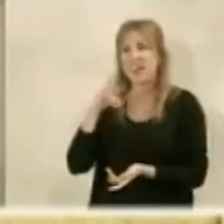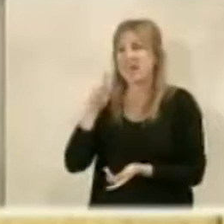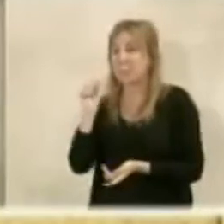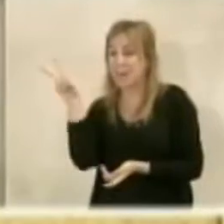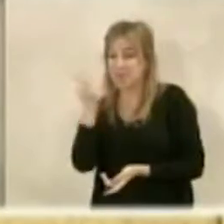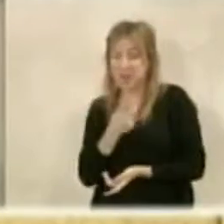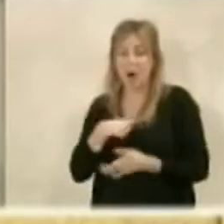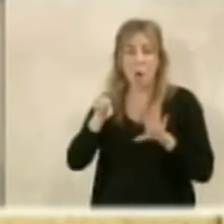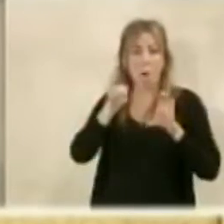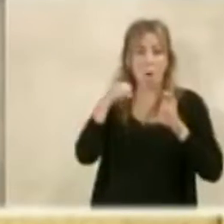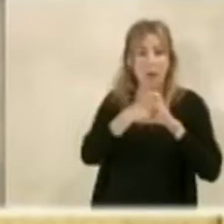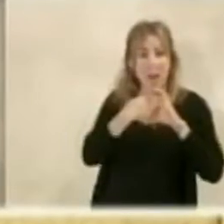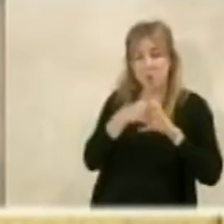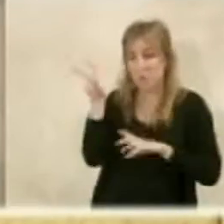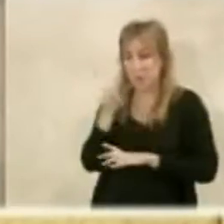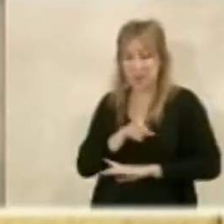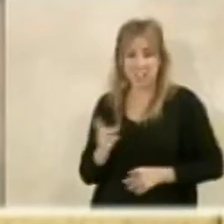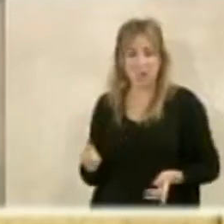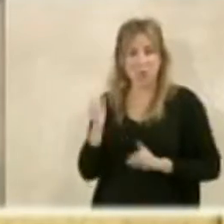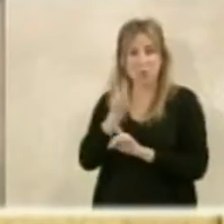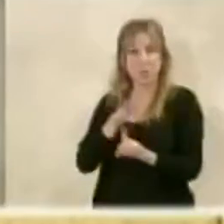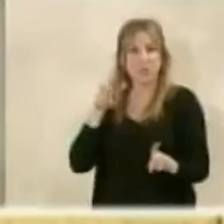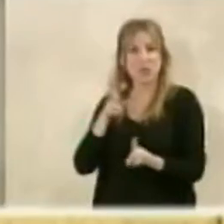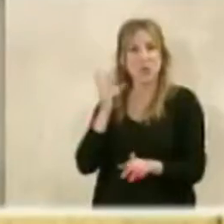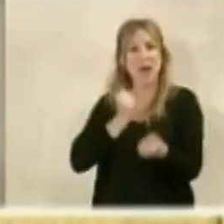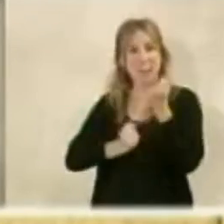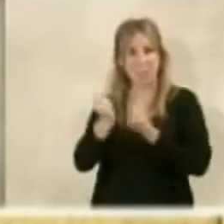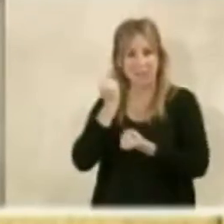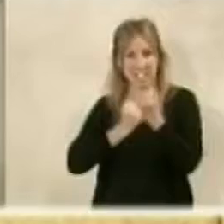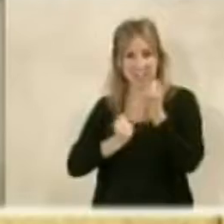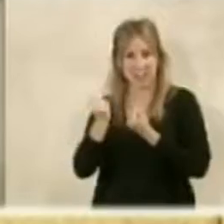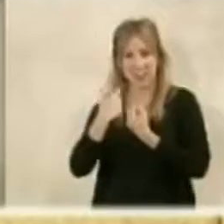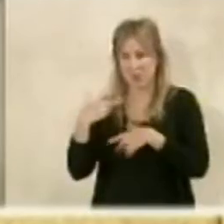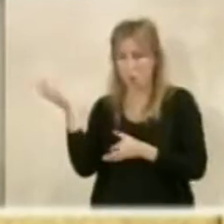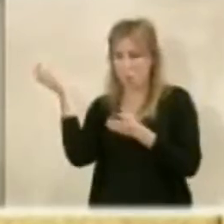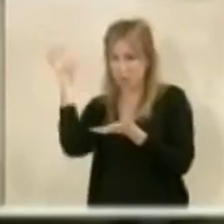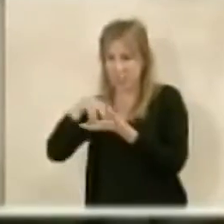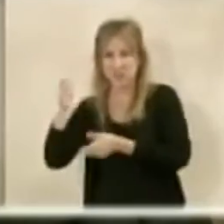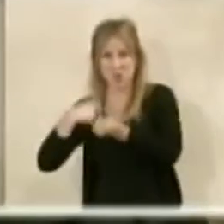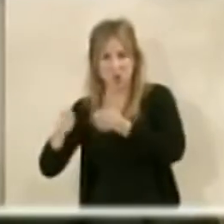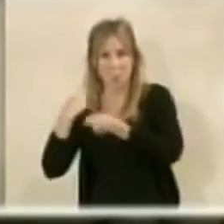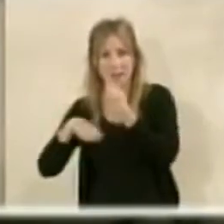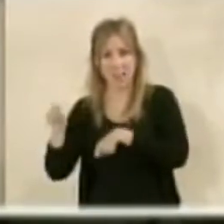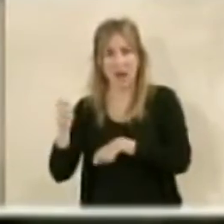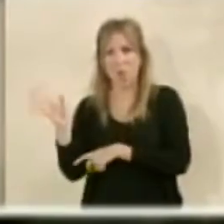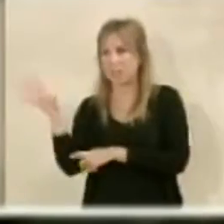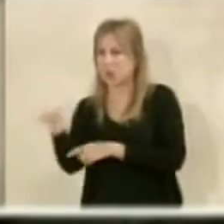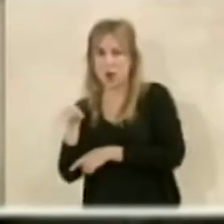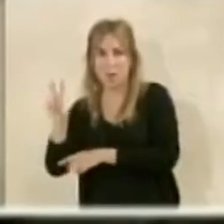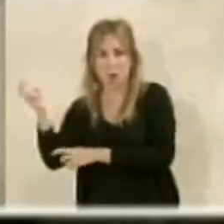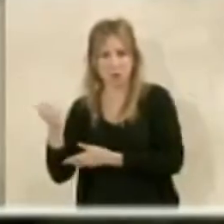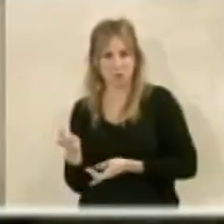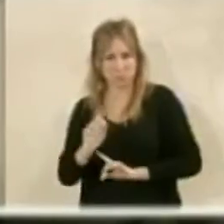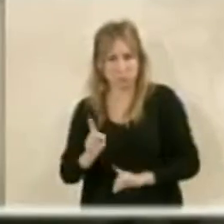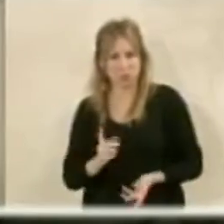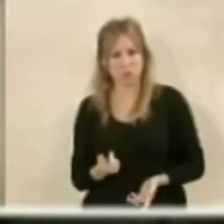que venga el Carrefour. Eso, la capitalidad es algo mucho más importante que venga un centro comercial. O que se lo arrebatemos a otro. Es decir, la